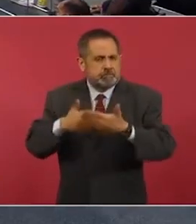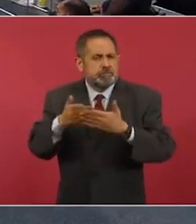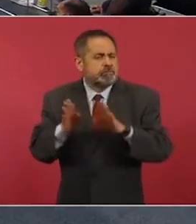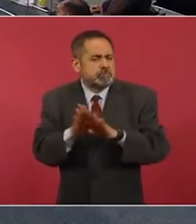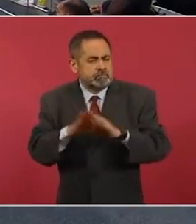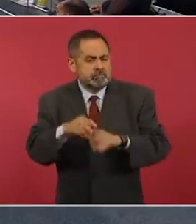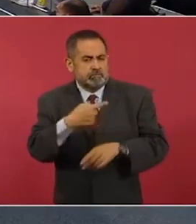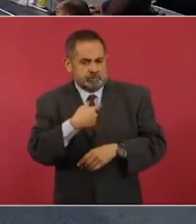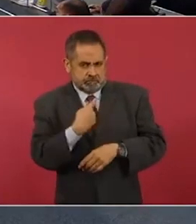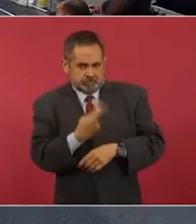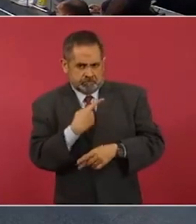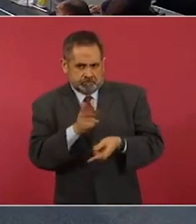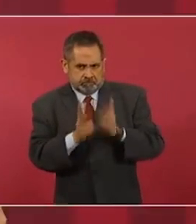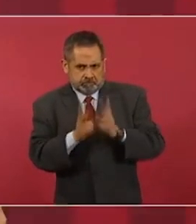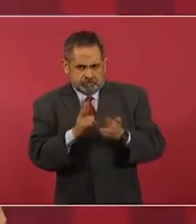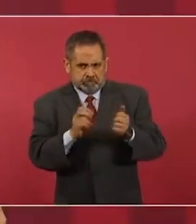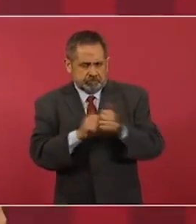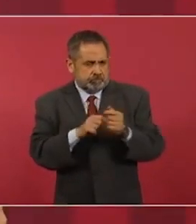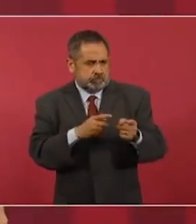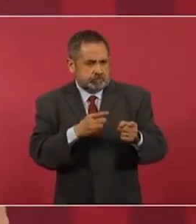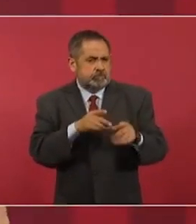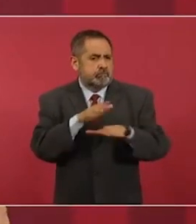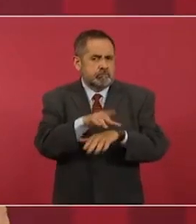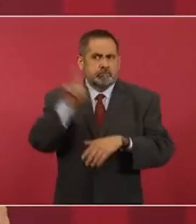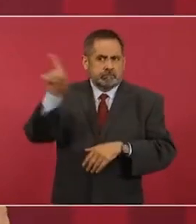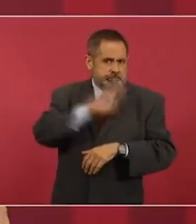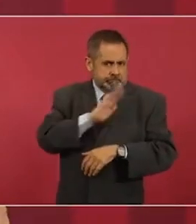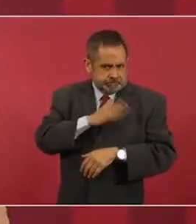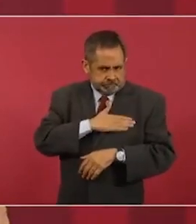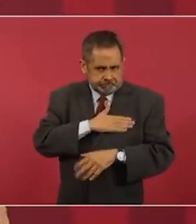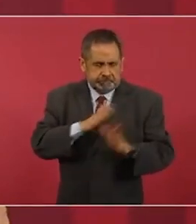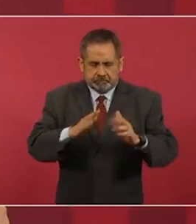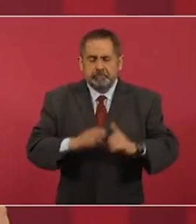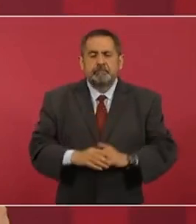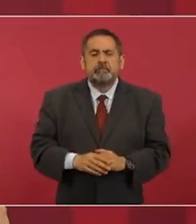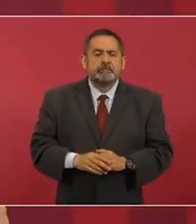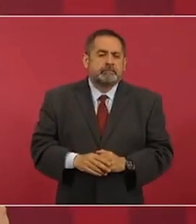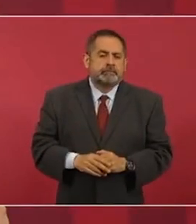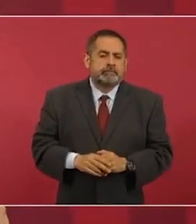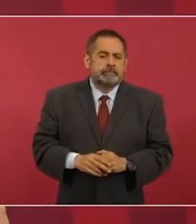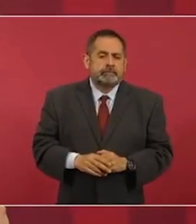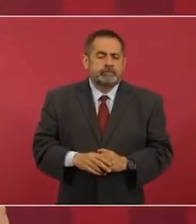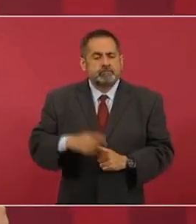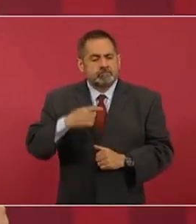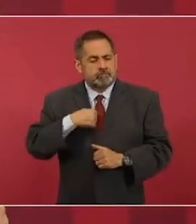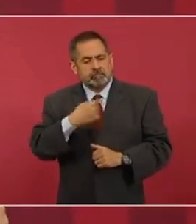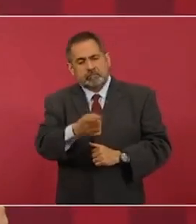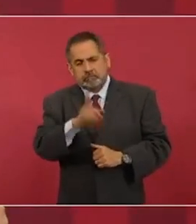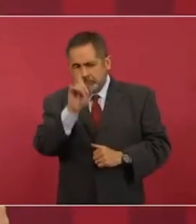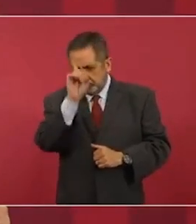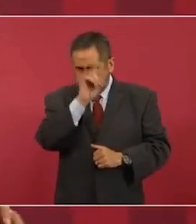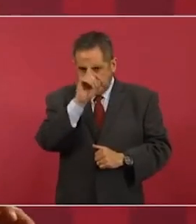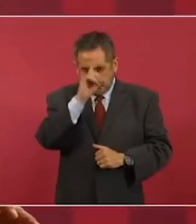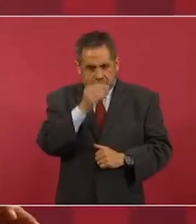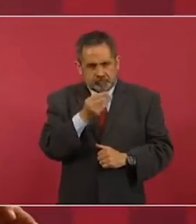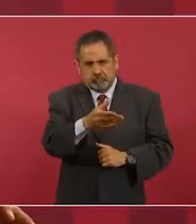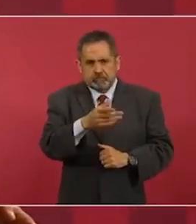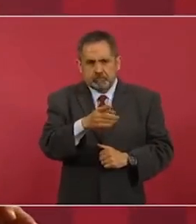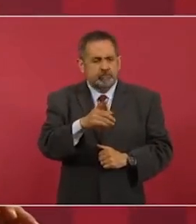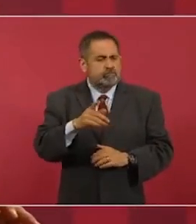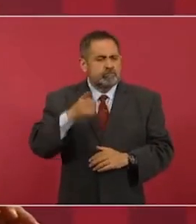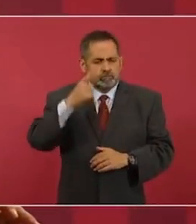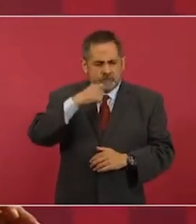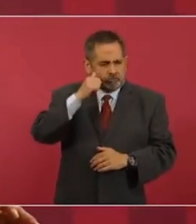con el gobierno español, la recomendación es de que